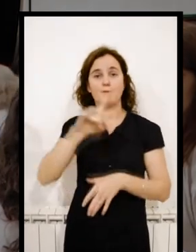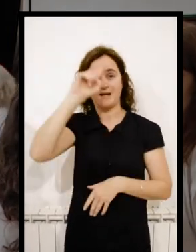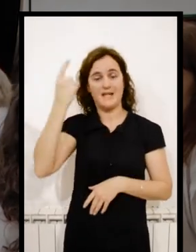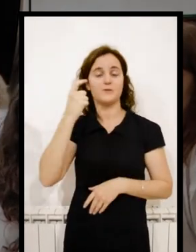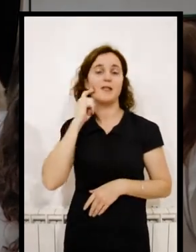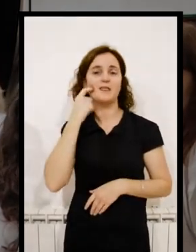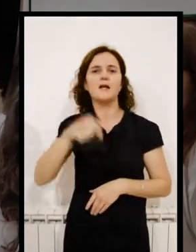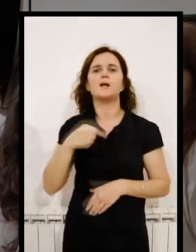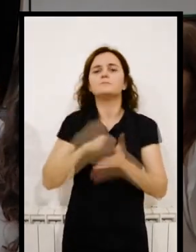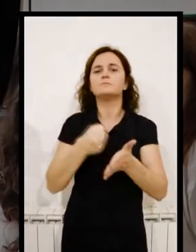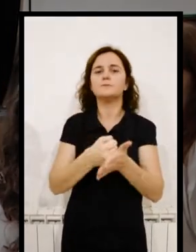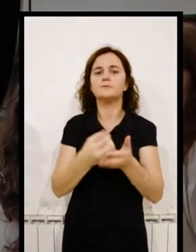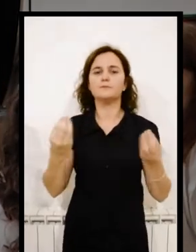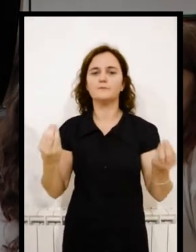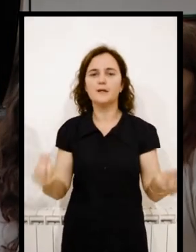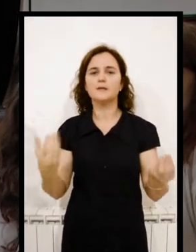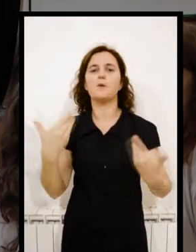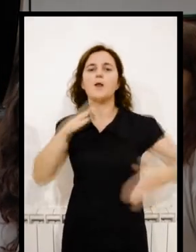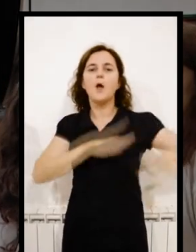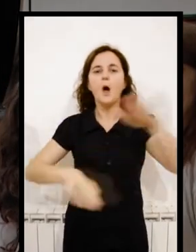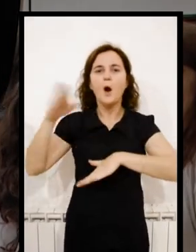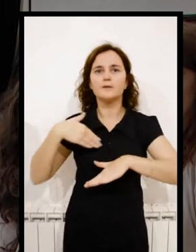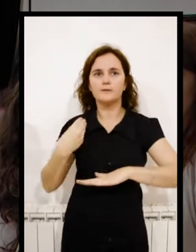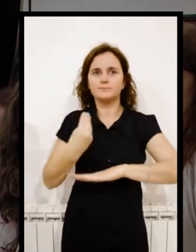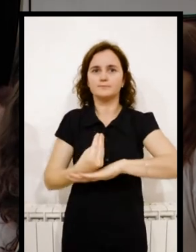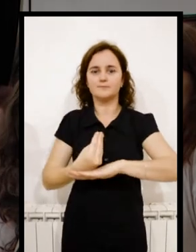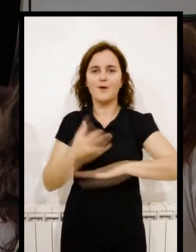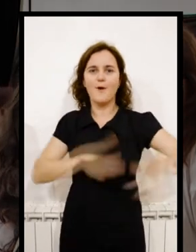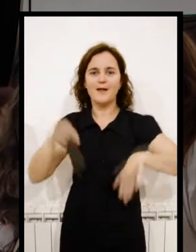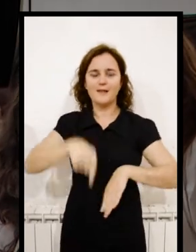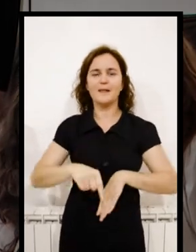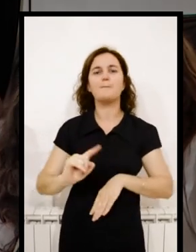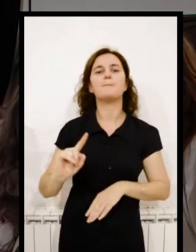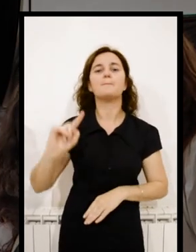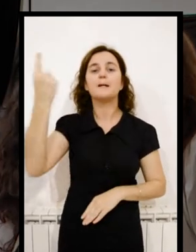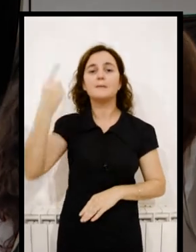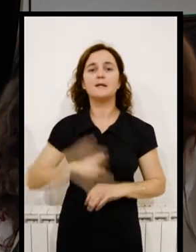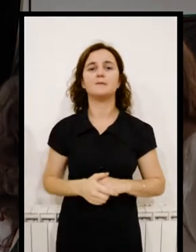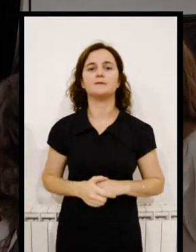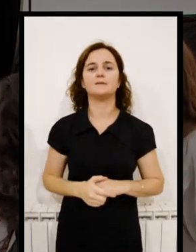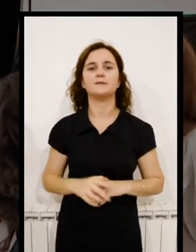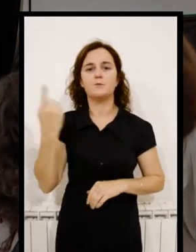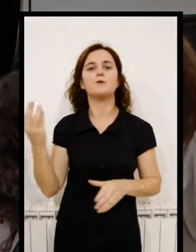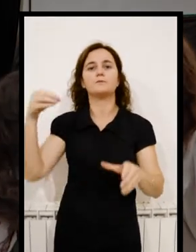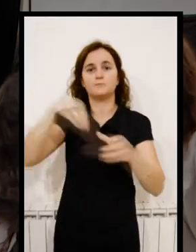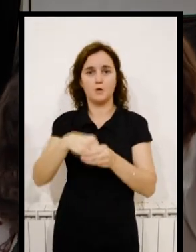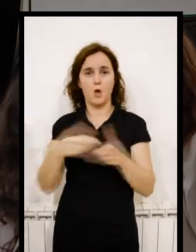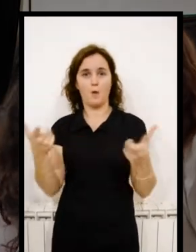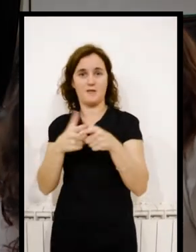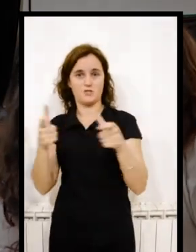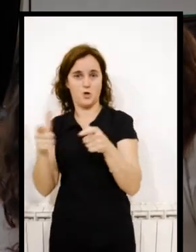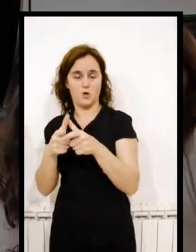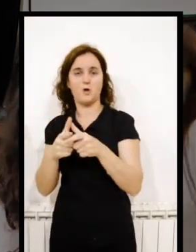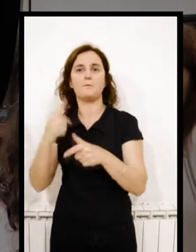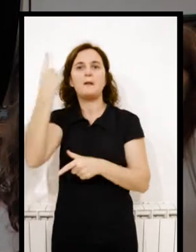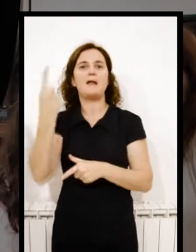es un súper desafío hacer, digamos, organizar, ser anfitriones de esta reunión. Es la primera vez, desde que somos parte de la Comisión,